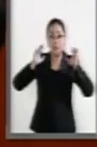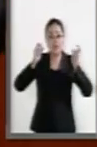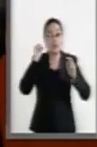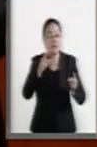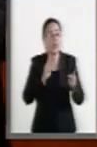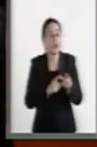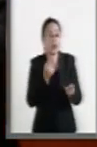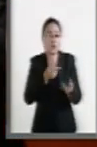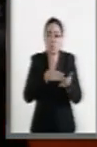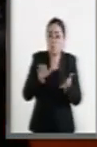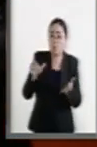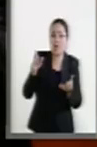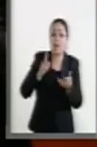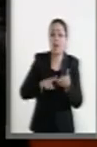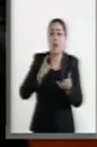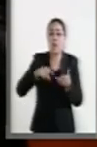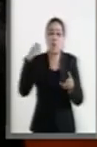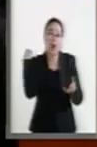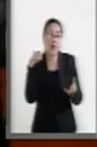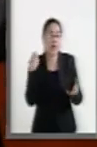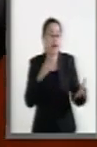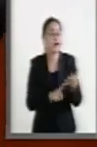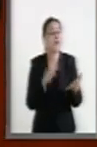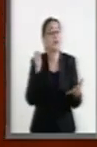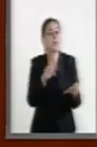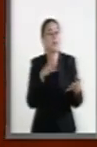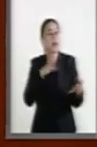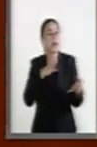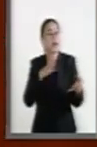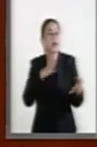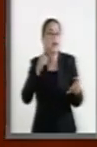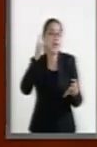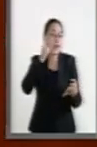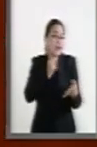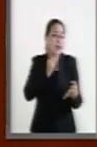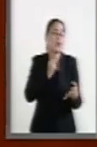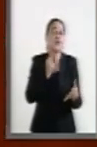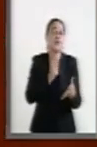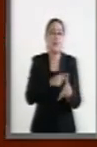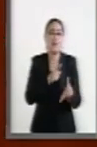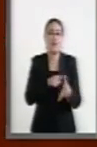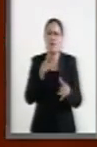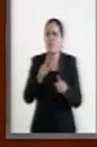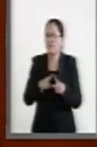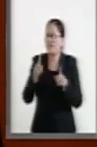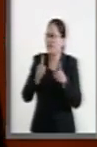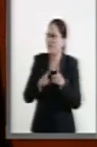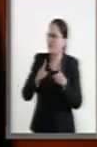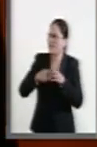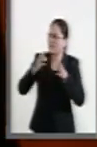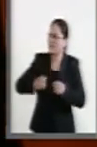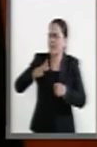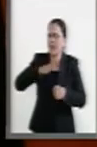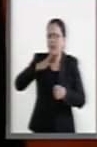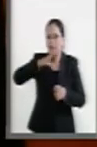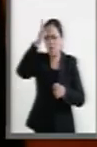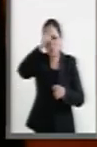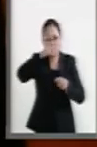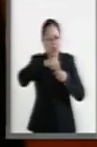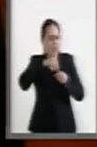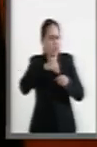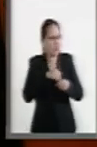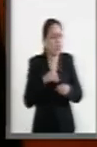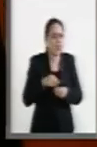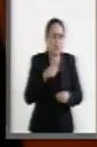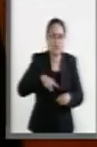Hay cesados en el Estado de Oaxaca. Hay cesados en el Estado de Guerrero. ¿Dónde están los acuerdos en oscurito, que tanto